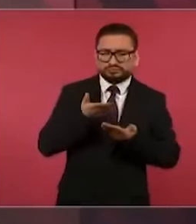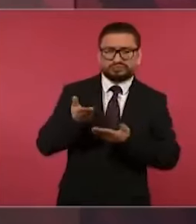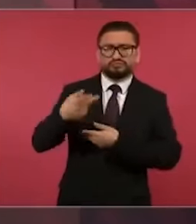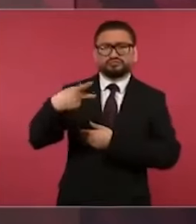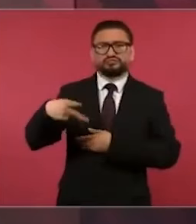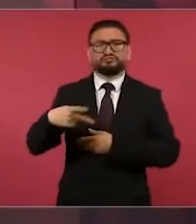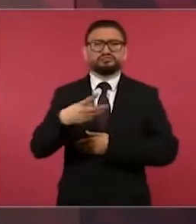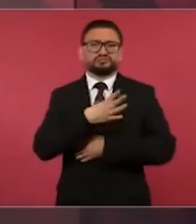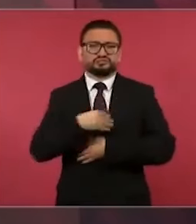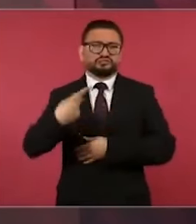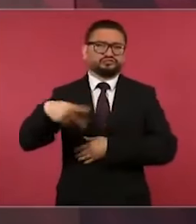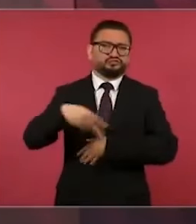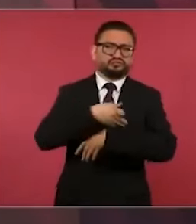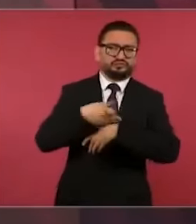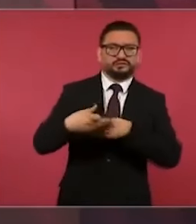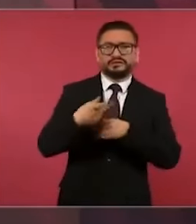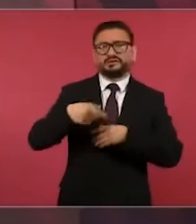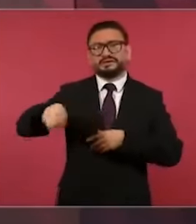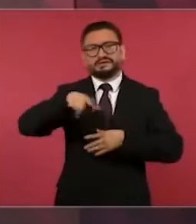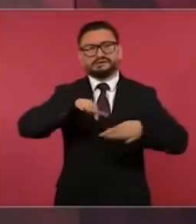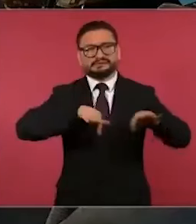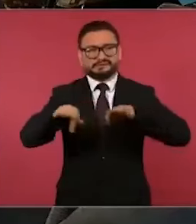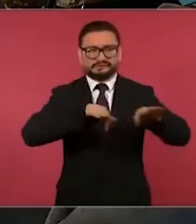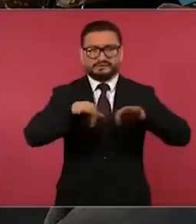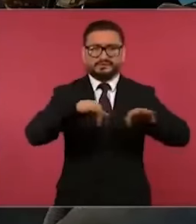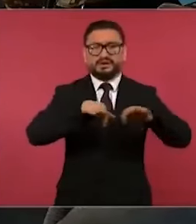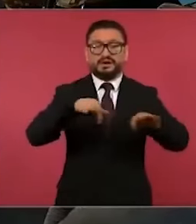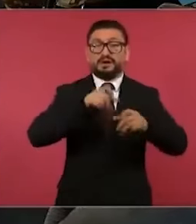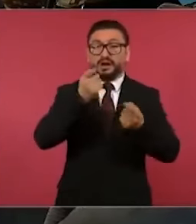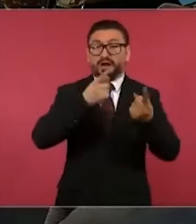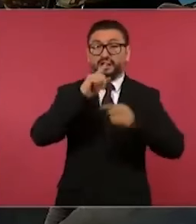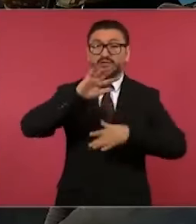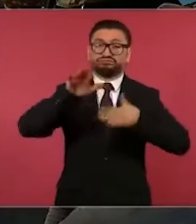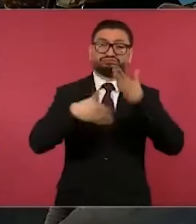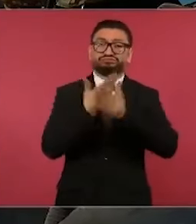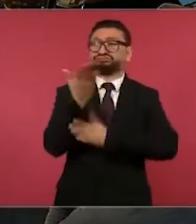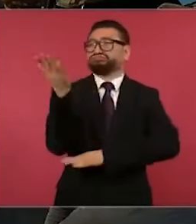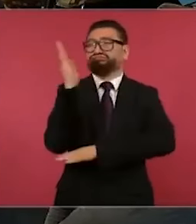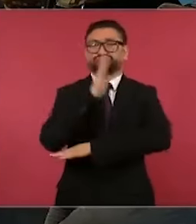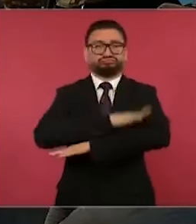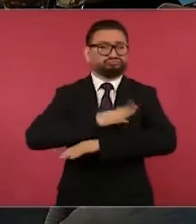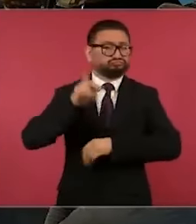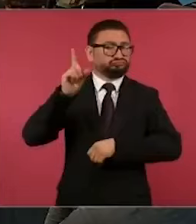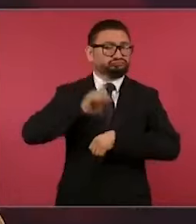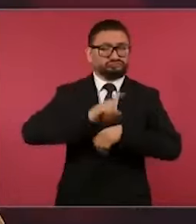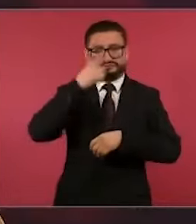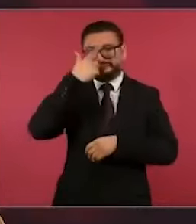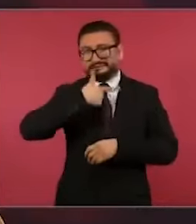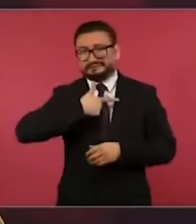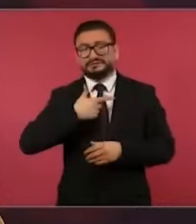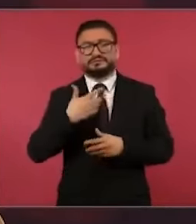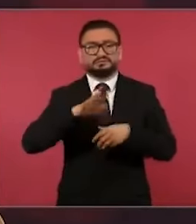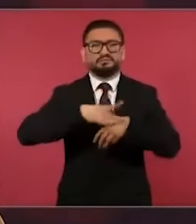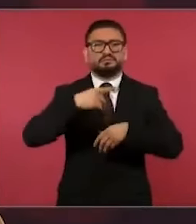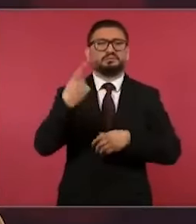están trabajando, en algunos casos día y noche, porque